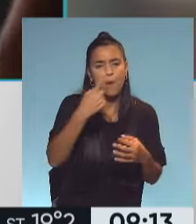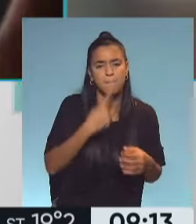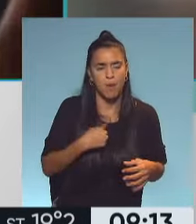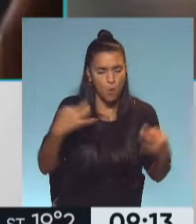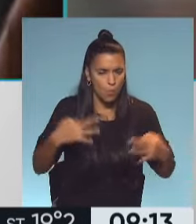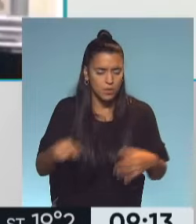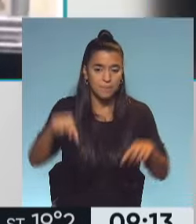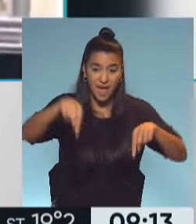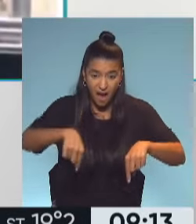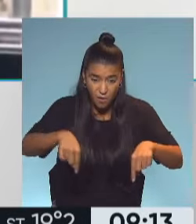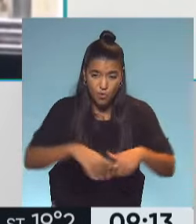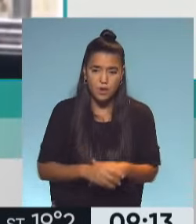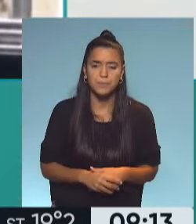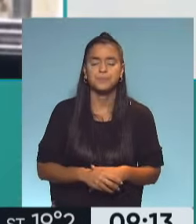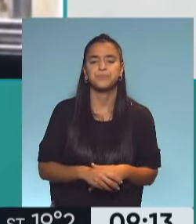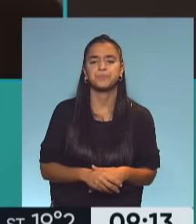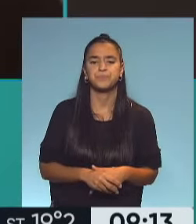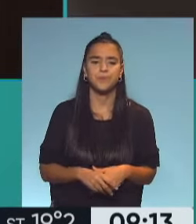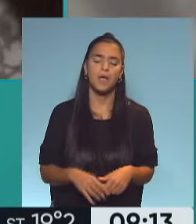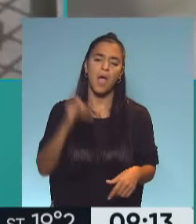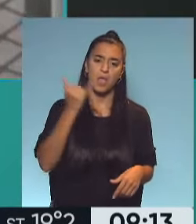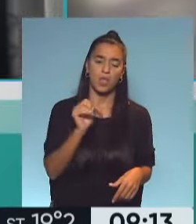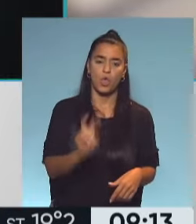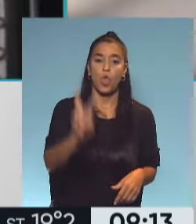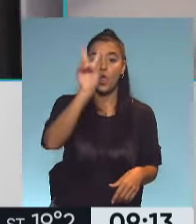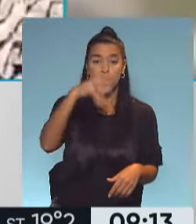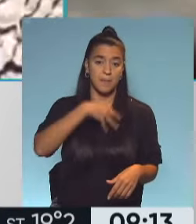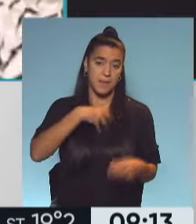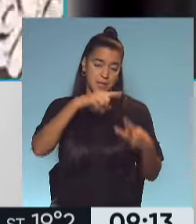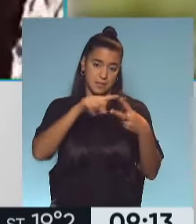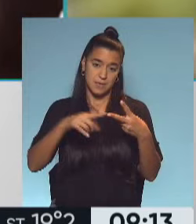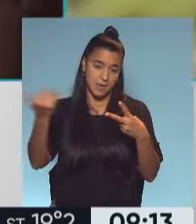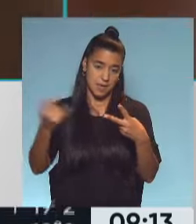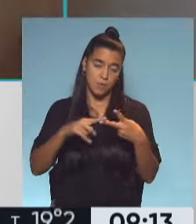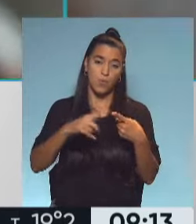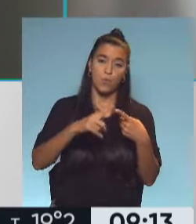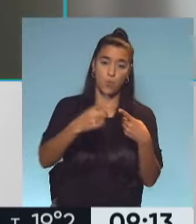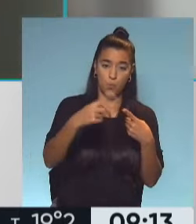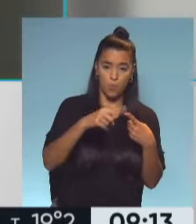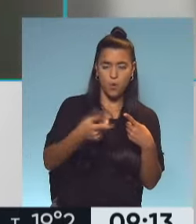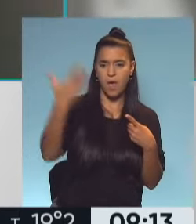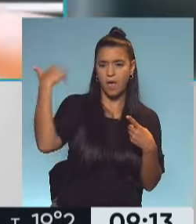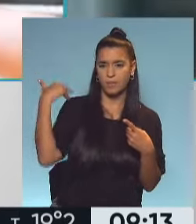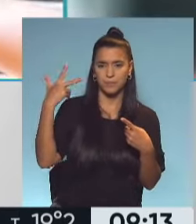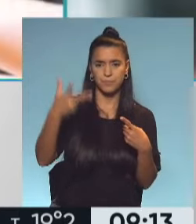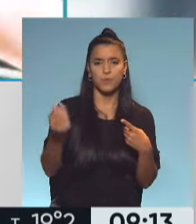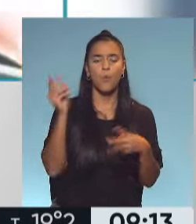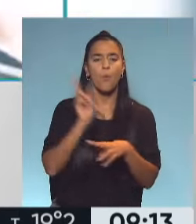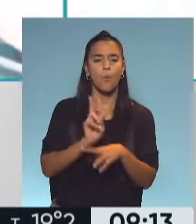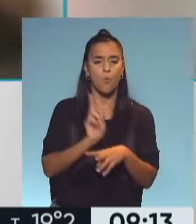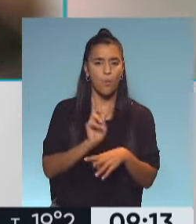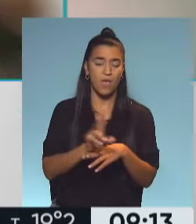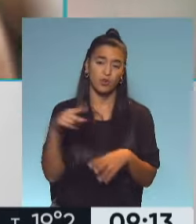porque en este momento hay dos esperanzas que tenemos. Una, lo que mencionábamos antes, de cuidarnos,